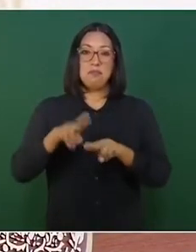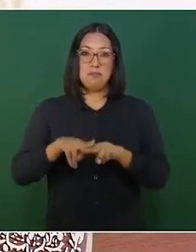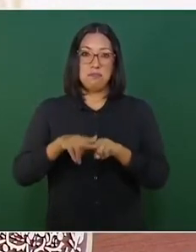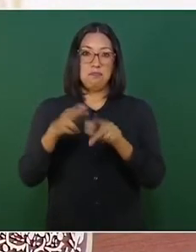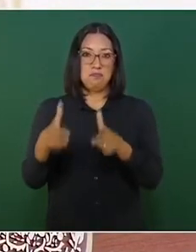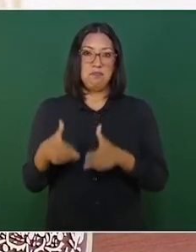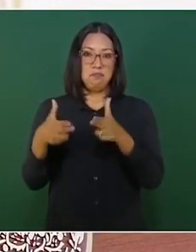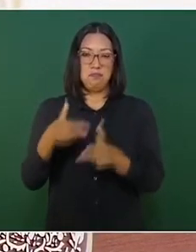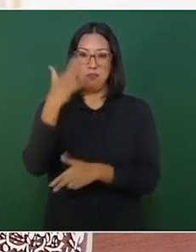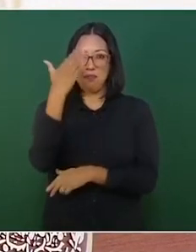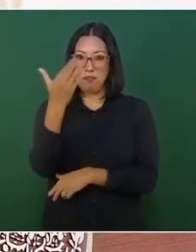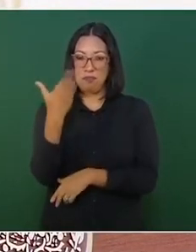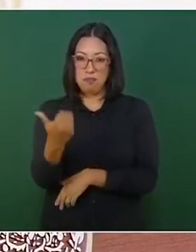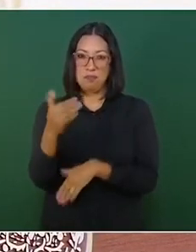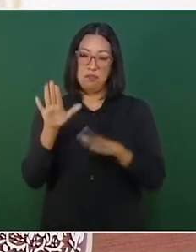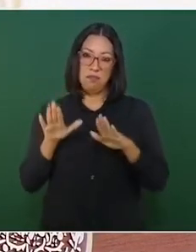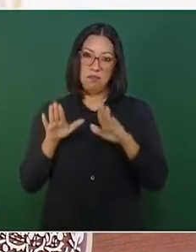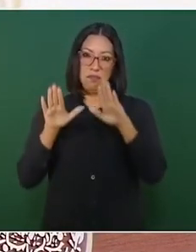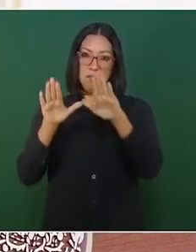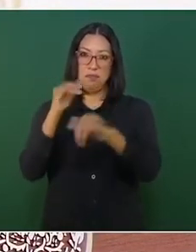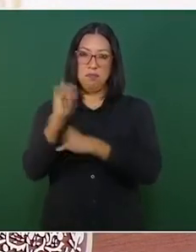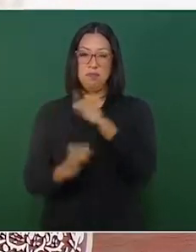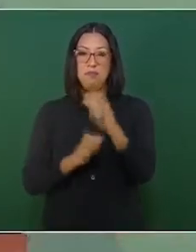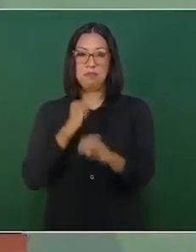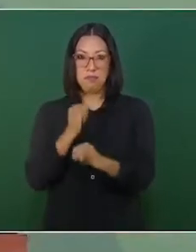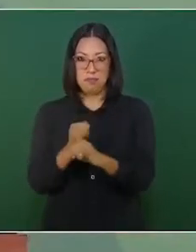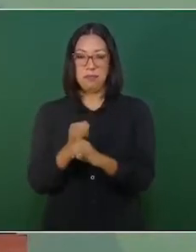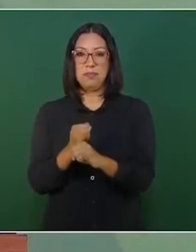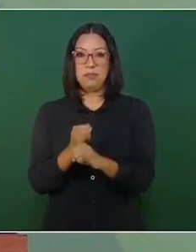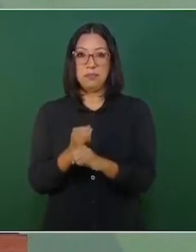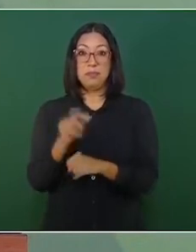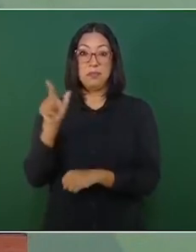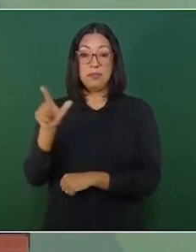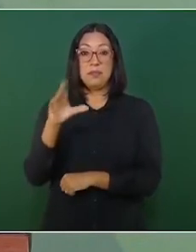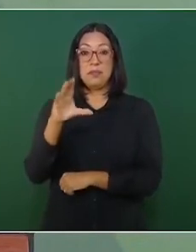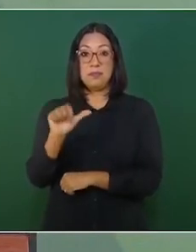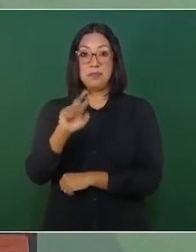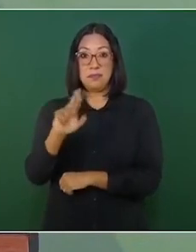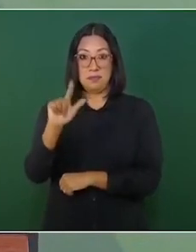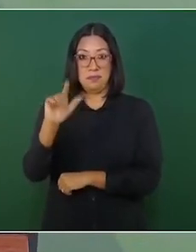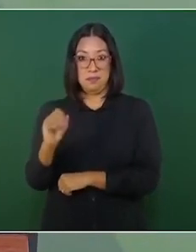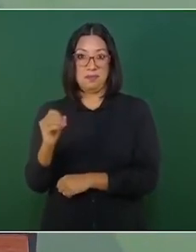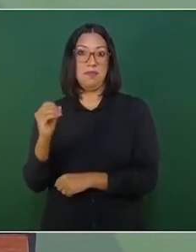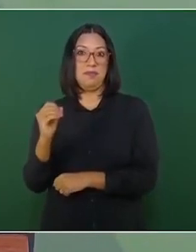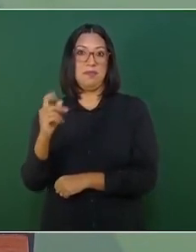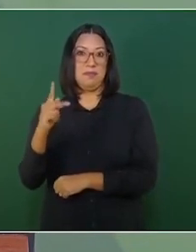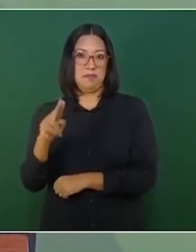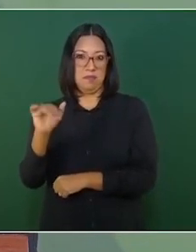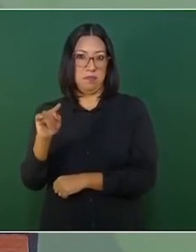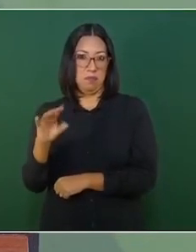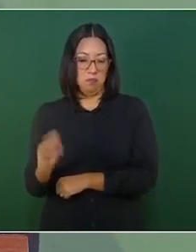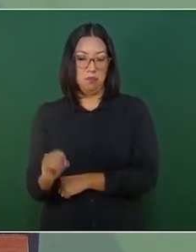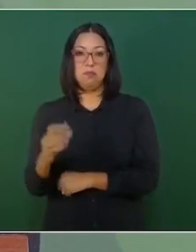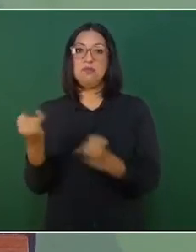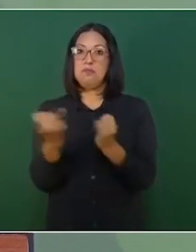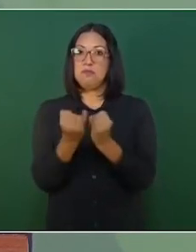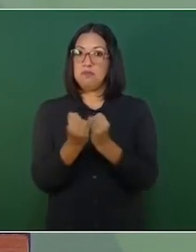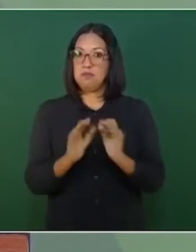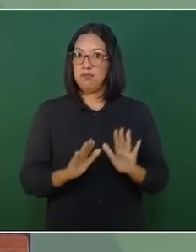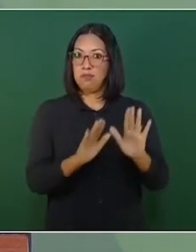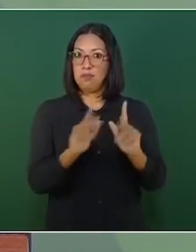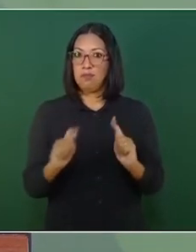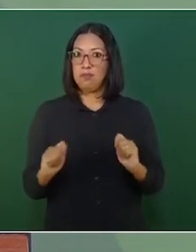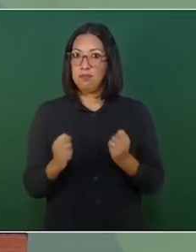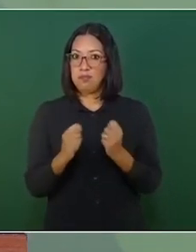el Aeropuerto Internacional que se construye en Carrillo Puerto, el Aeropuerto de Tulum, en el corazón